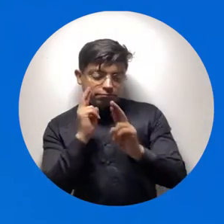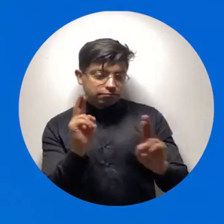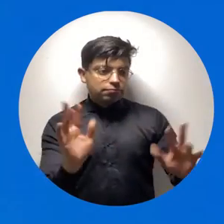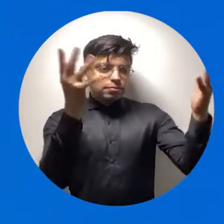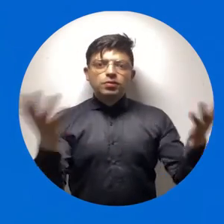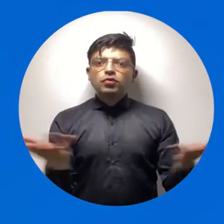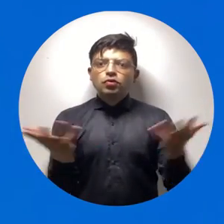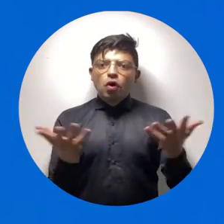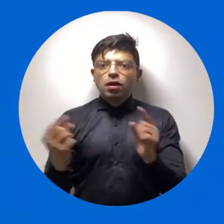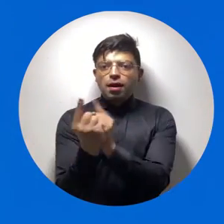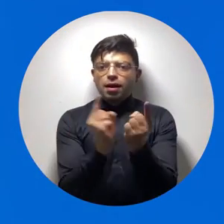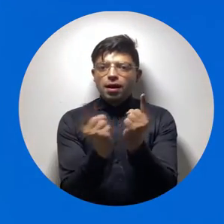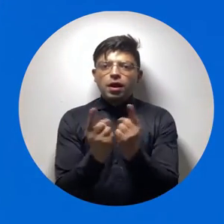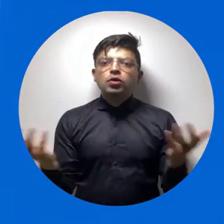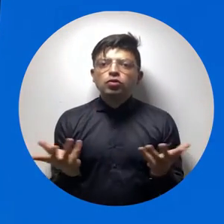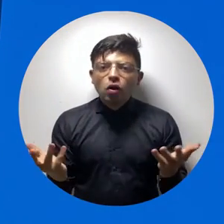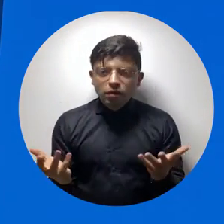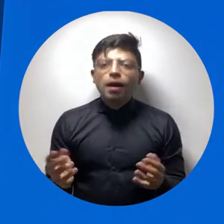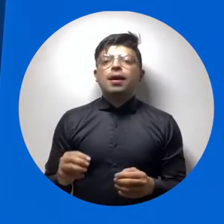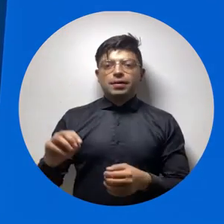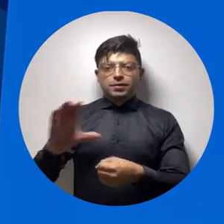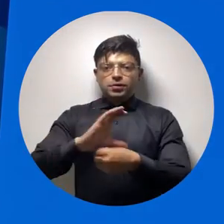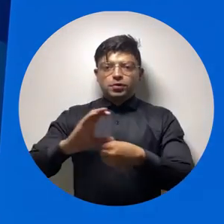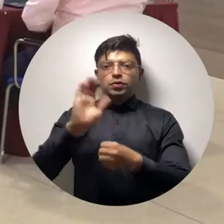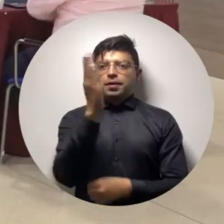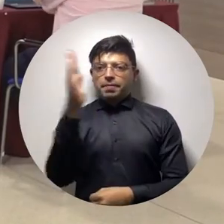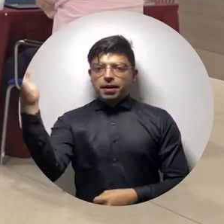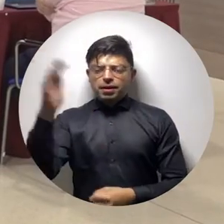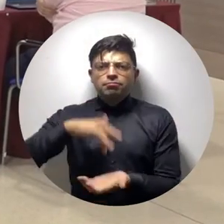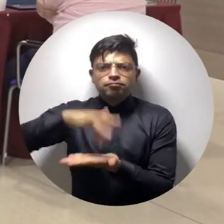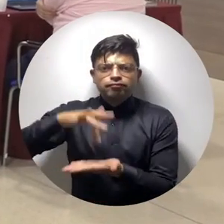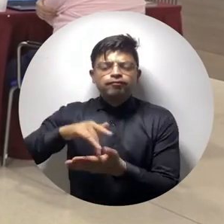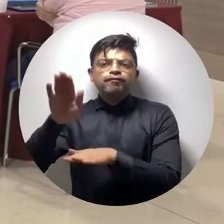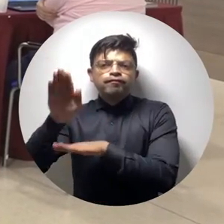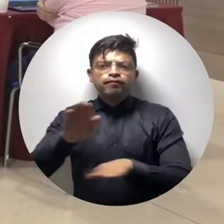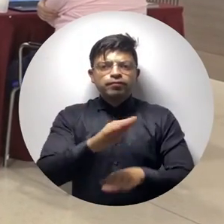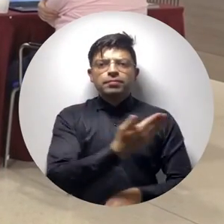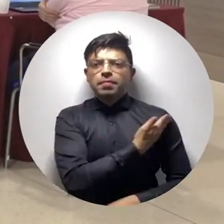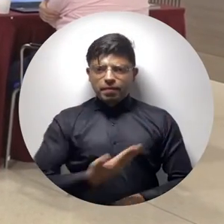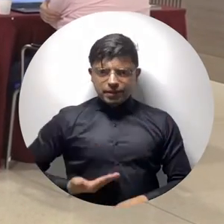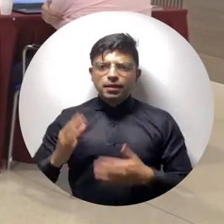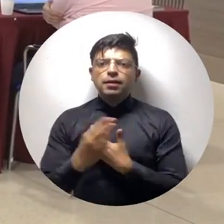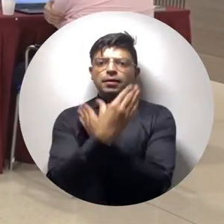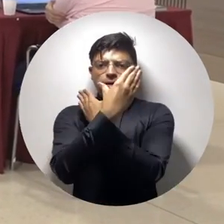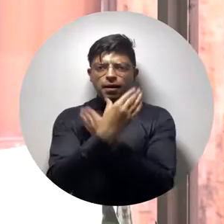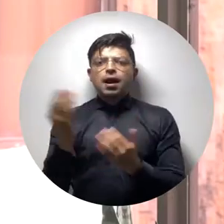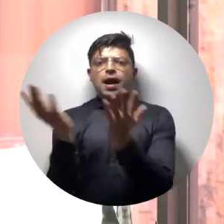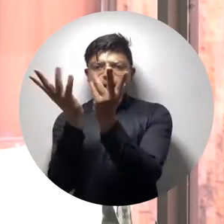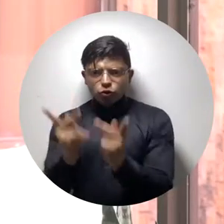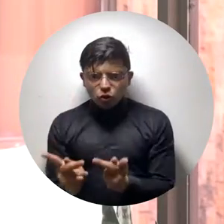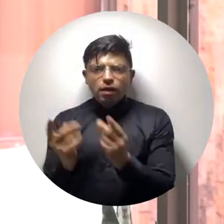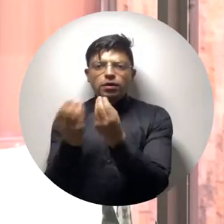El reconocimiento se realizó en un encuentro desarrollado en la ciudad de Barranquilla, donde participaron delegados de la Presidencia de la República,